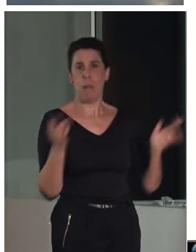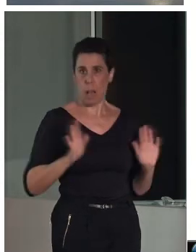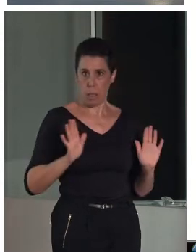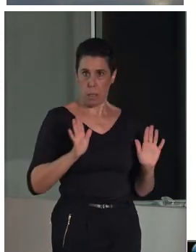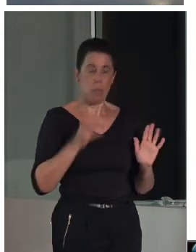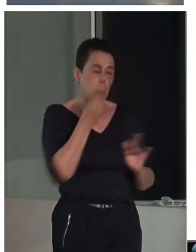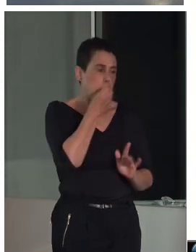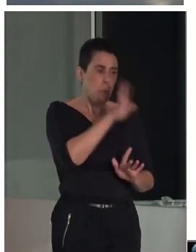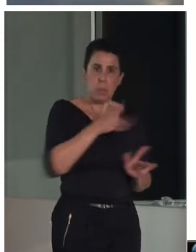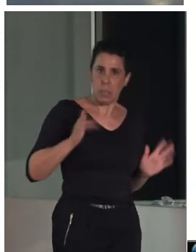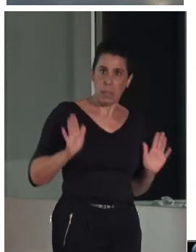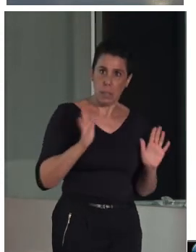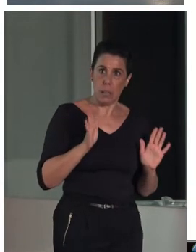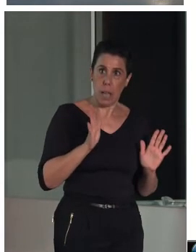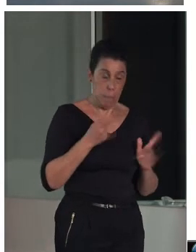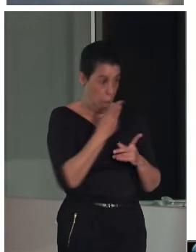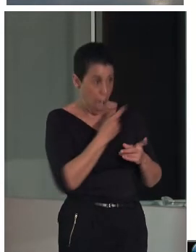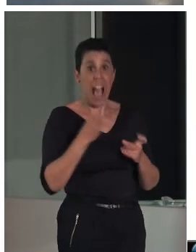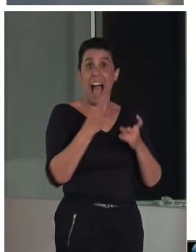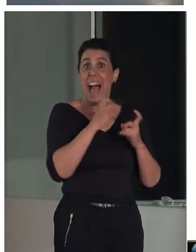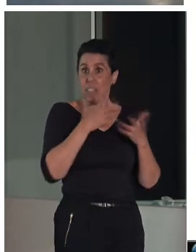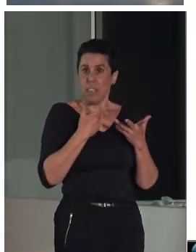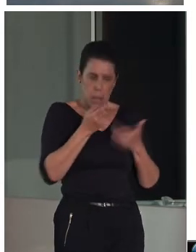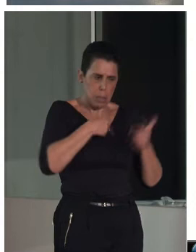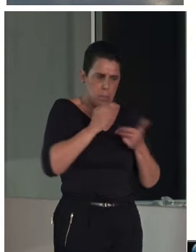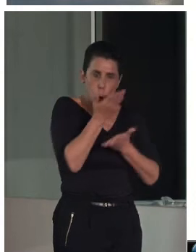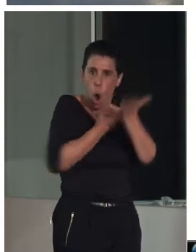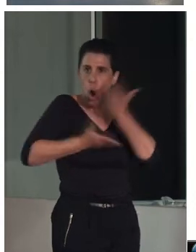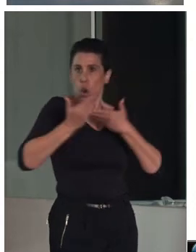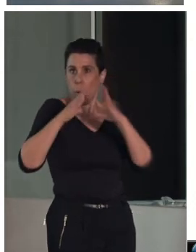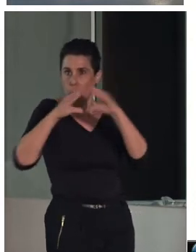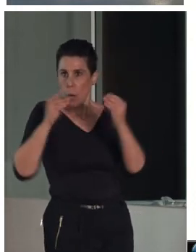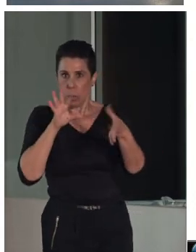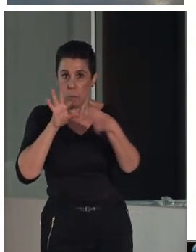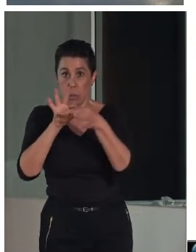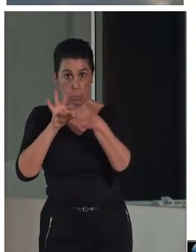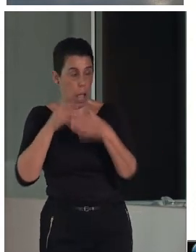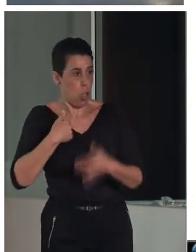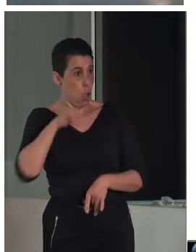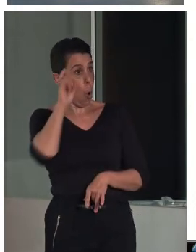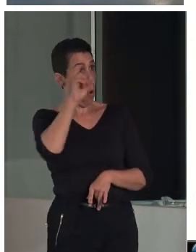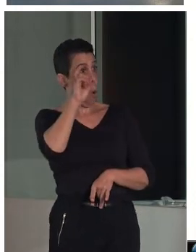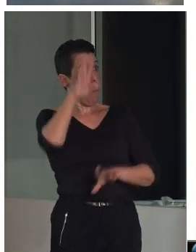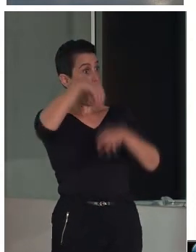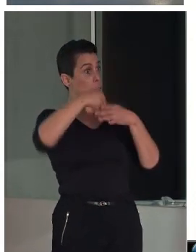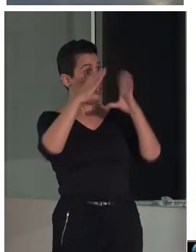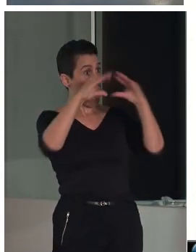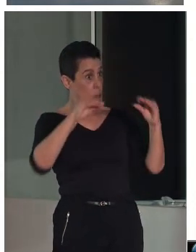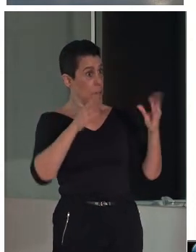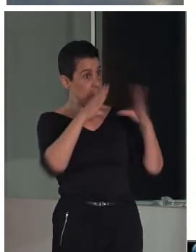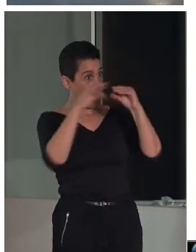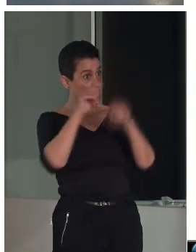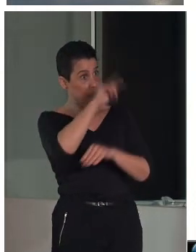científica y trabajamos íntimamente ligados a la universidad. Yo, de hecho, soy docente en varios centros universitarios,